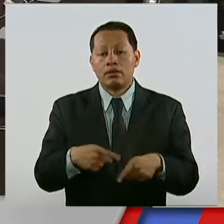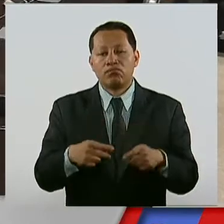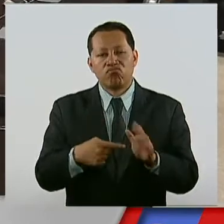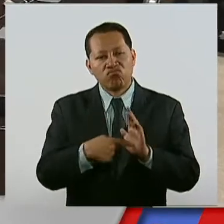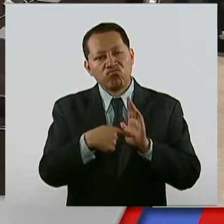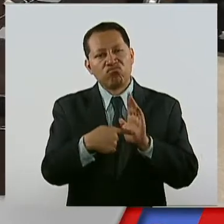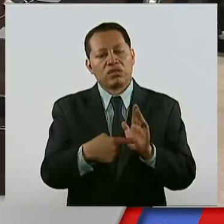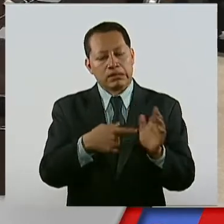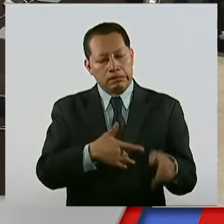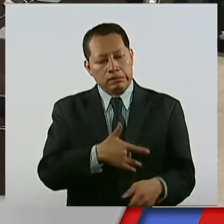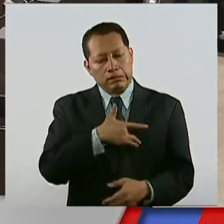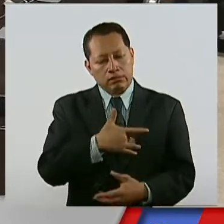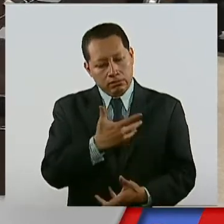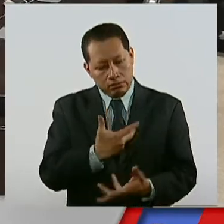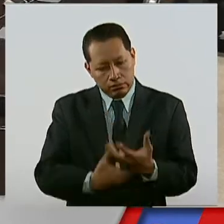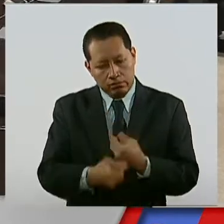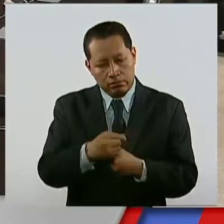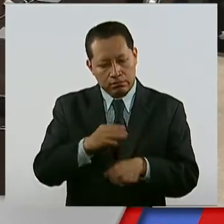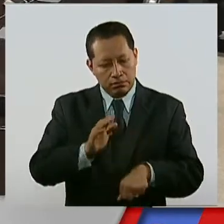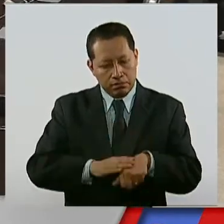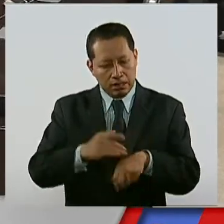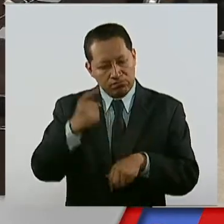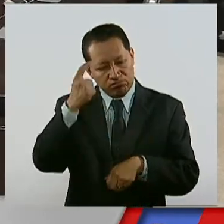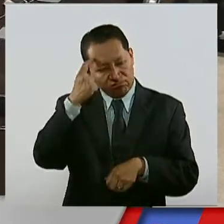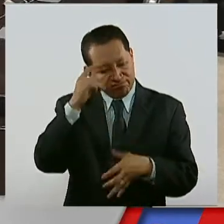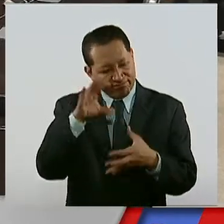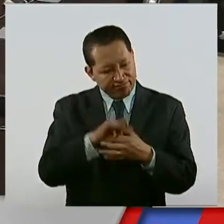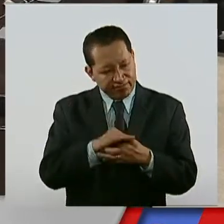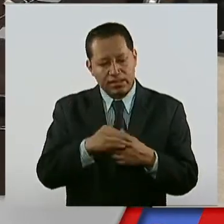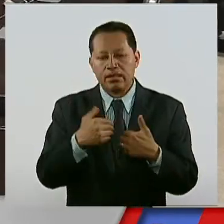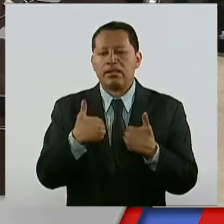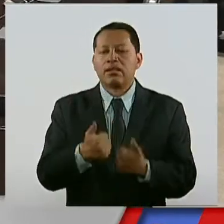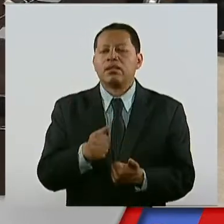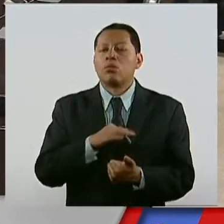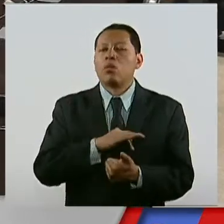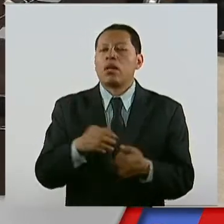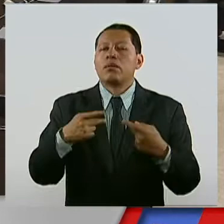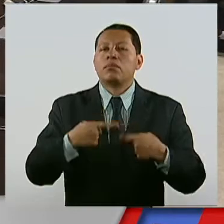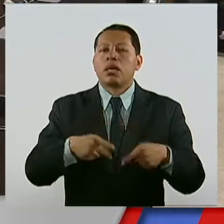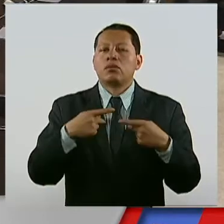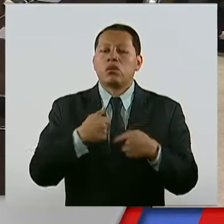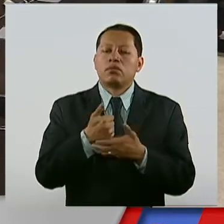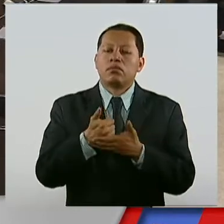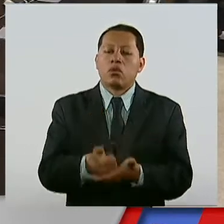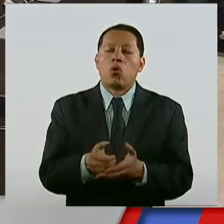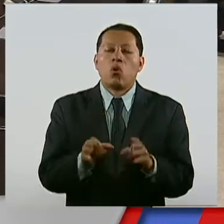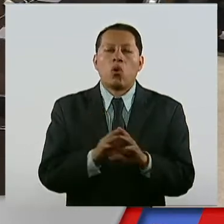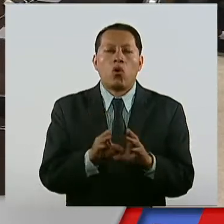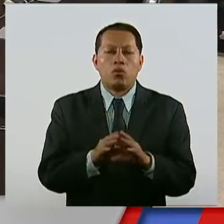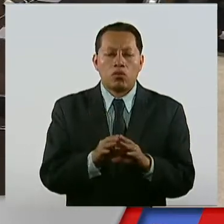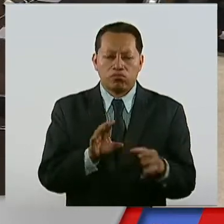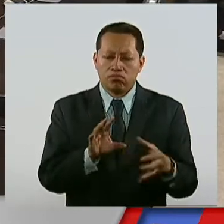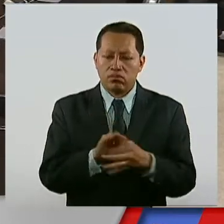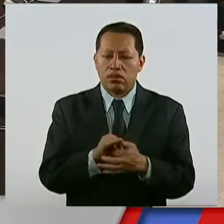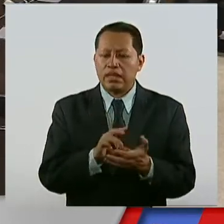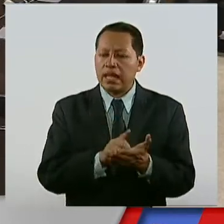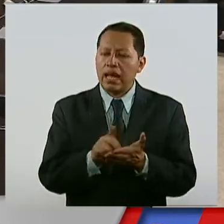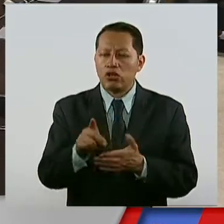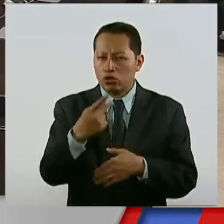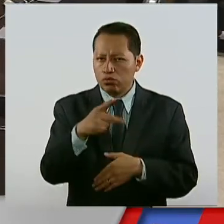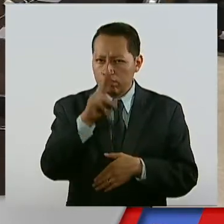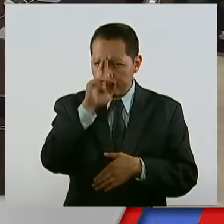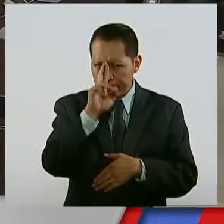tomen mayor conciencia dignificando a las personas en estricto respeto a sus derechos.